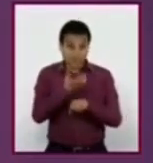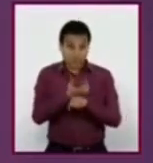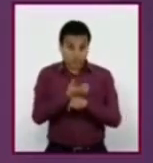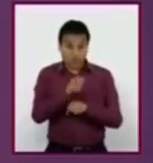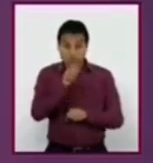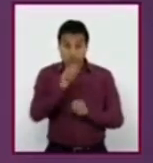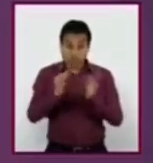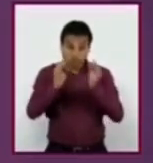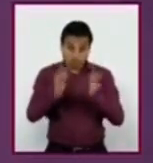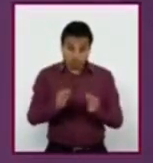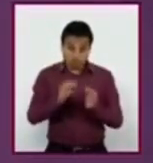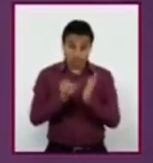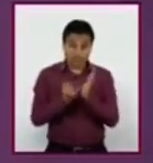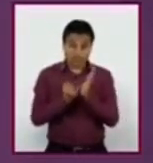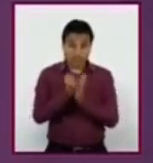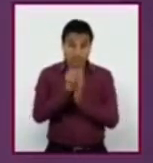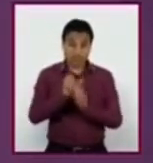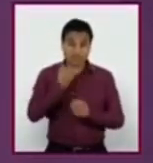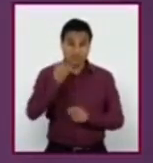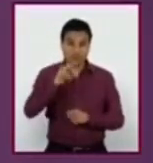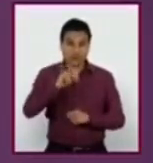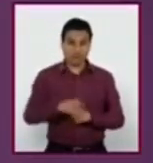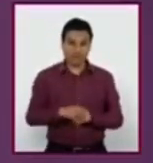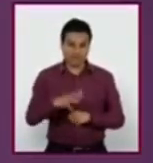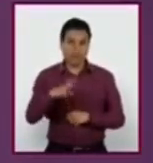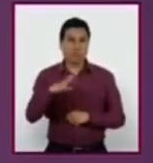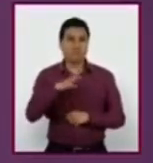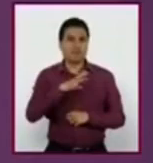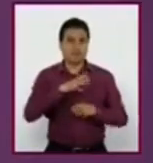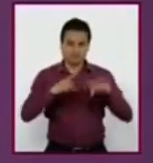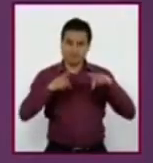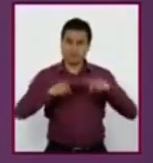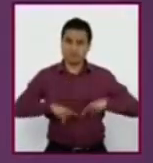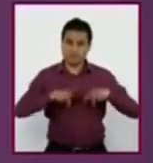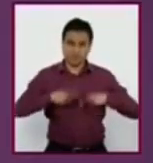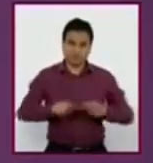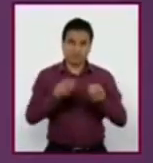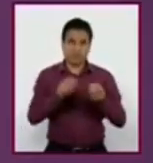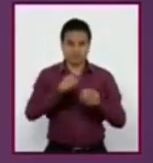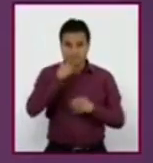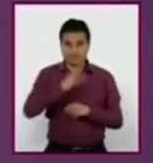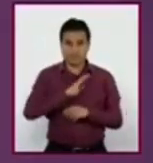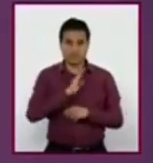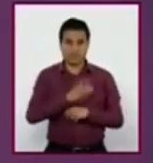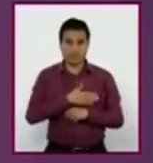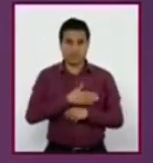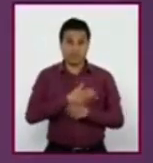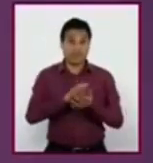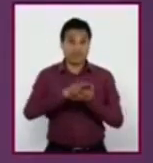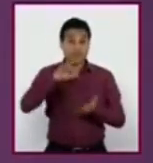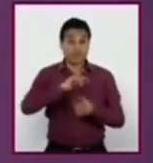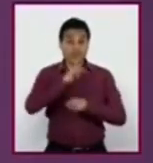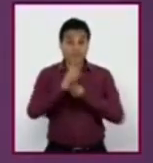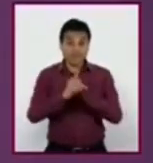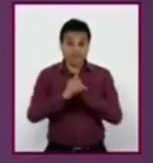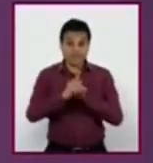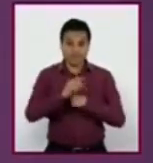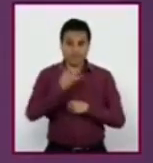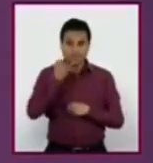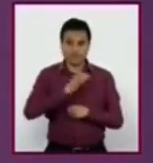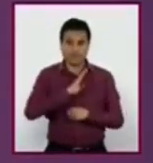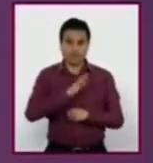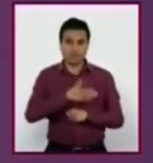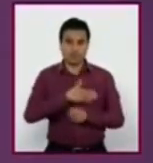quienes lo hablan, constituyen el grupo lingüístico minoritario más numeroso. La mayor parte de los países hispanohablantes ocupa